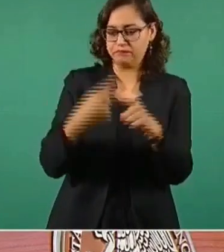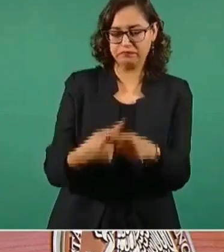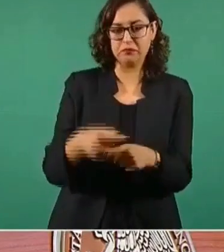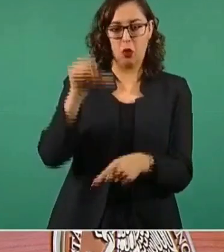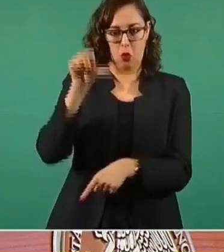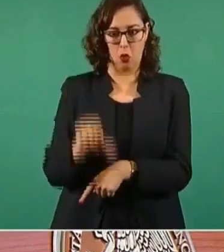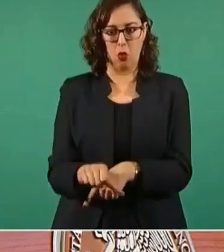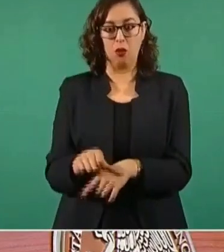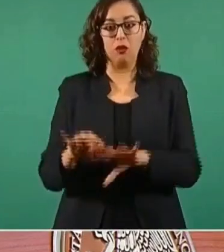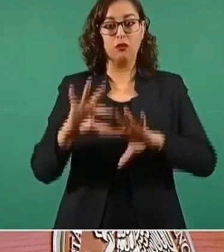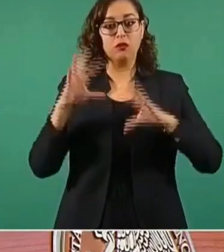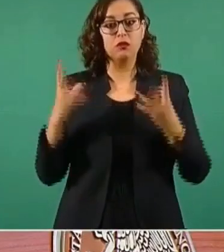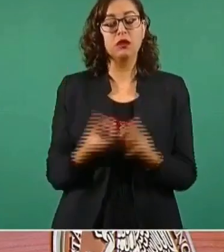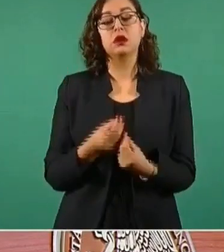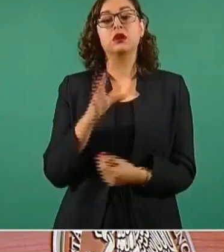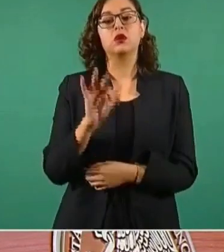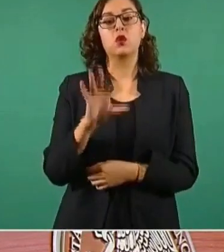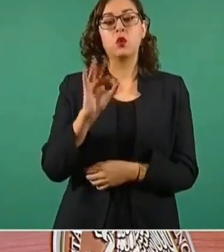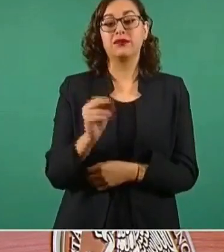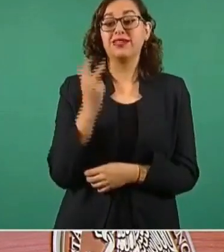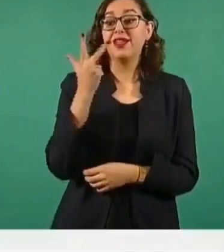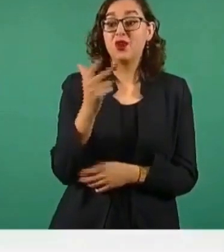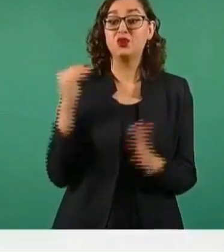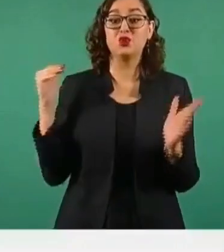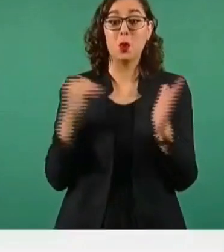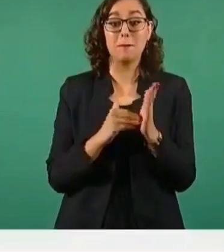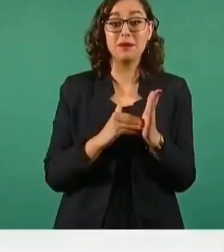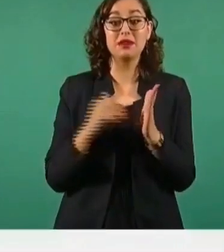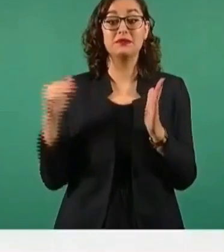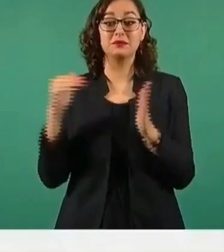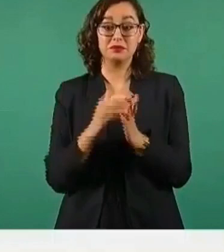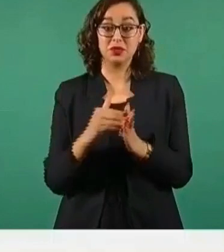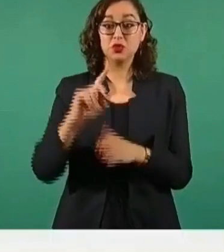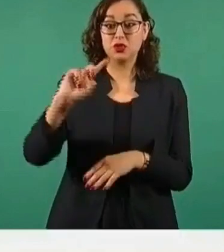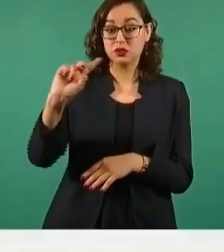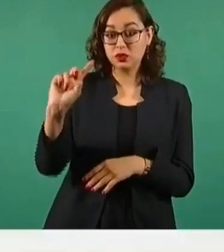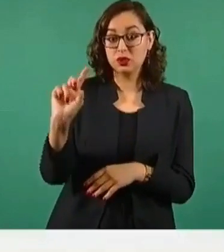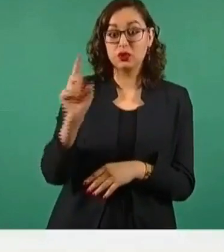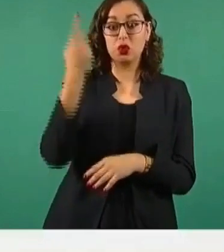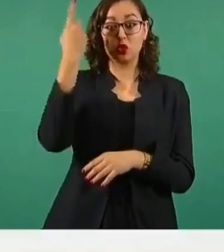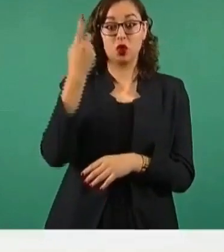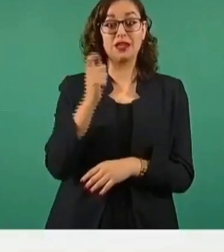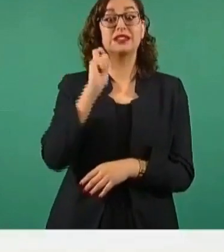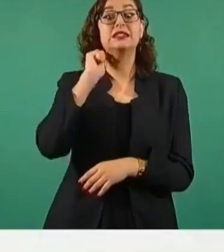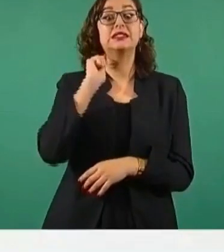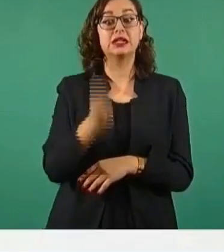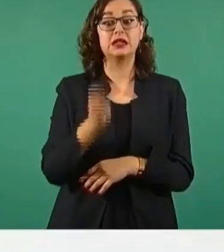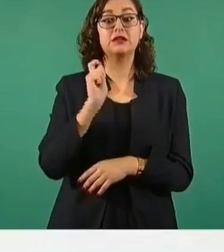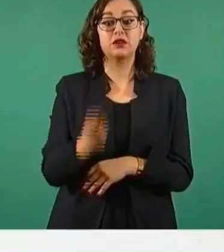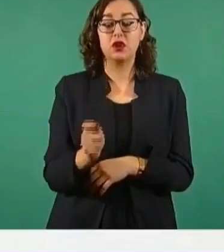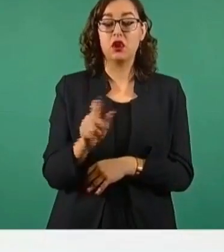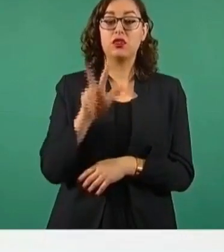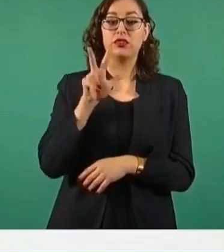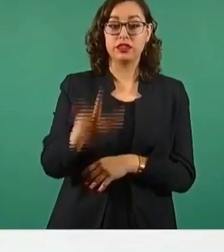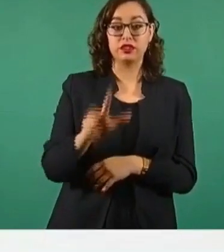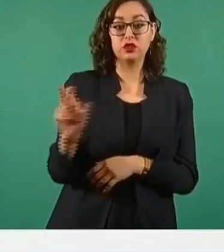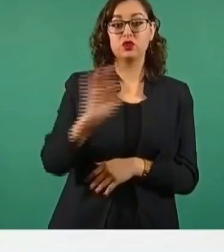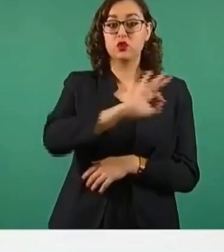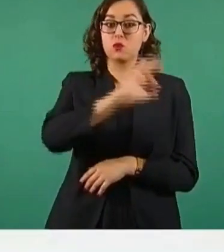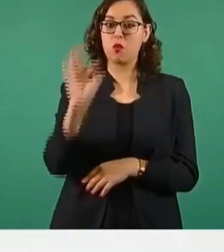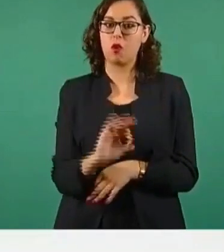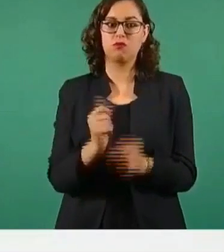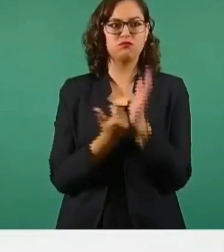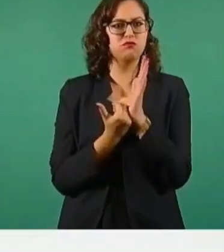que superarán los 48 mil millones de dólares, es decir, 18 por ciento